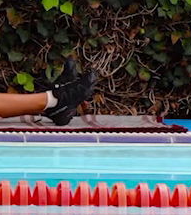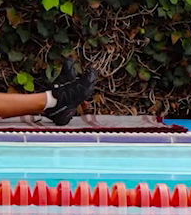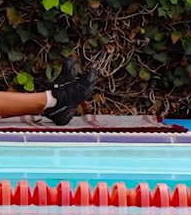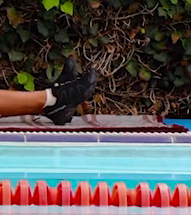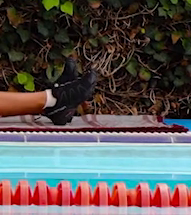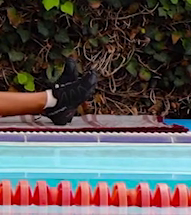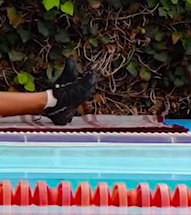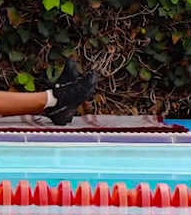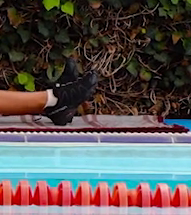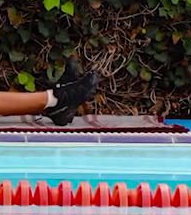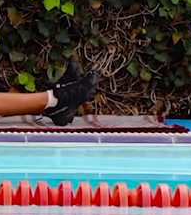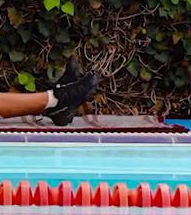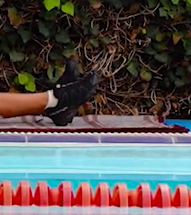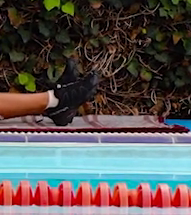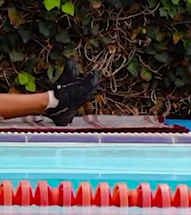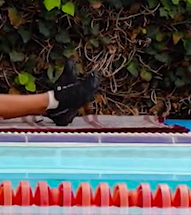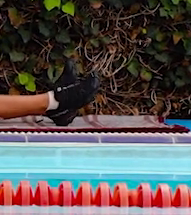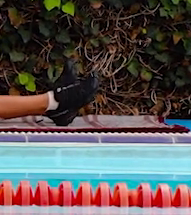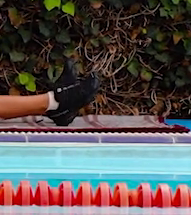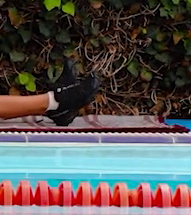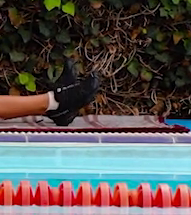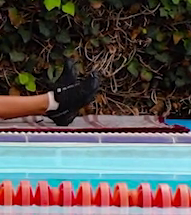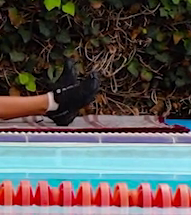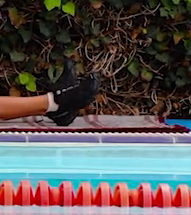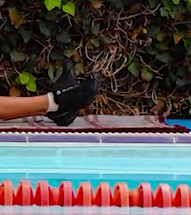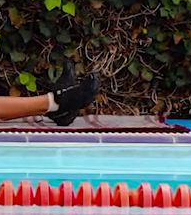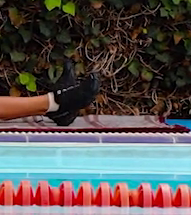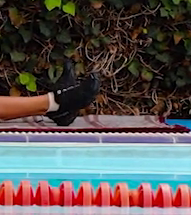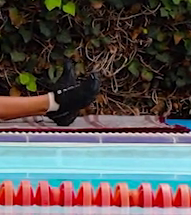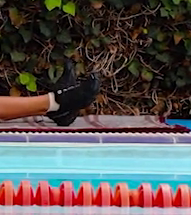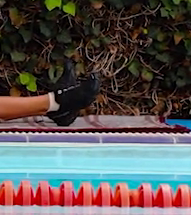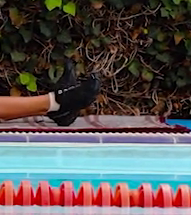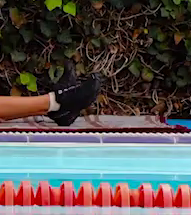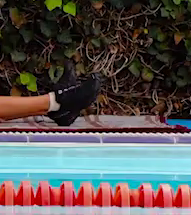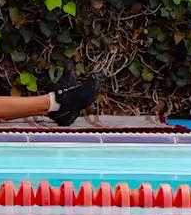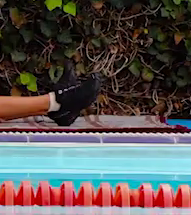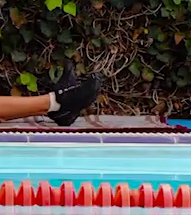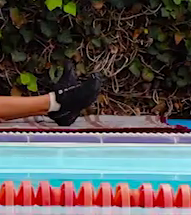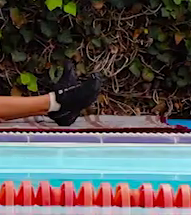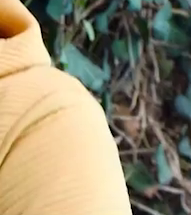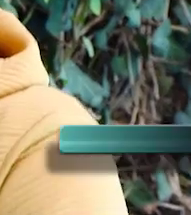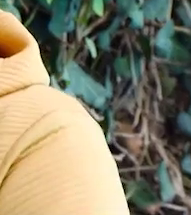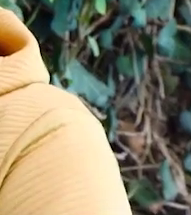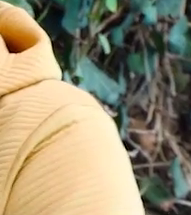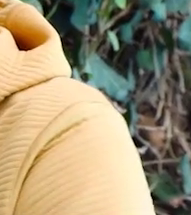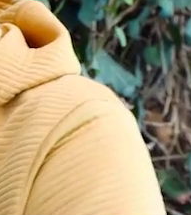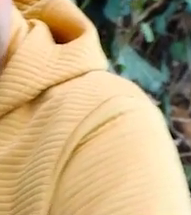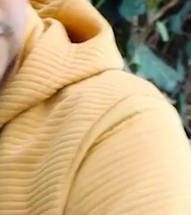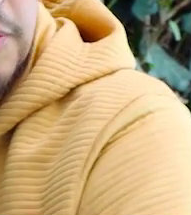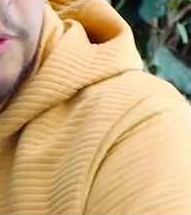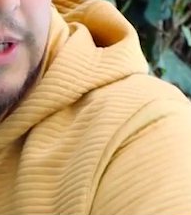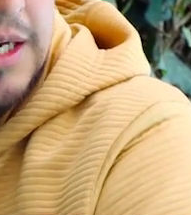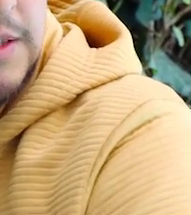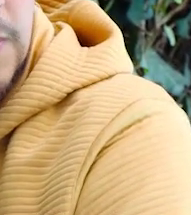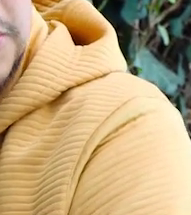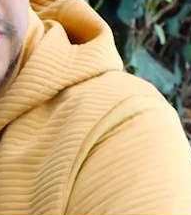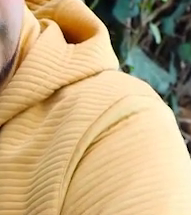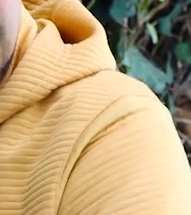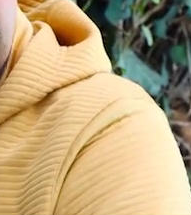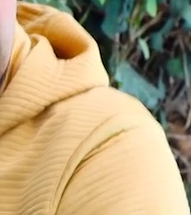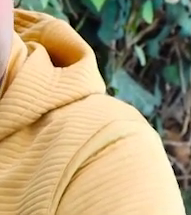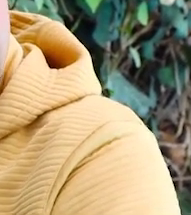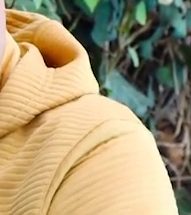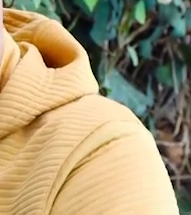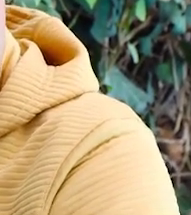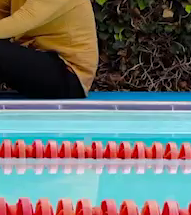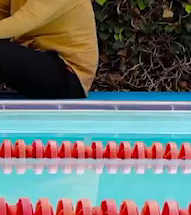Exhalo. Inhalo. Exhalo. Una vez más. Inhalo. Bien, para este ejercicio de abdominales vamos a